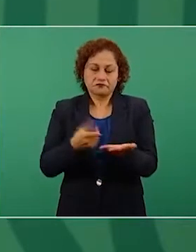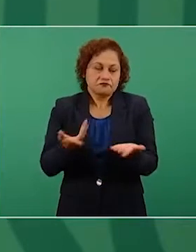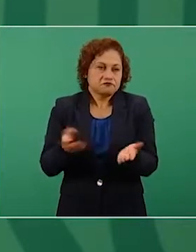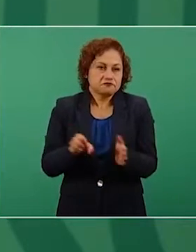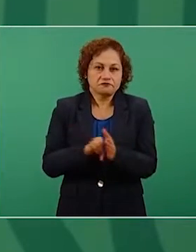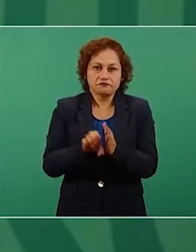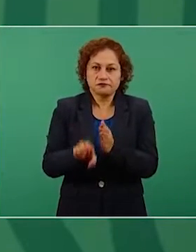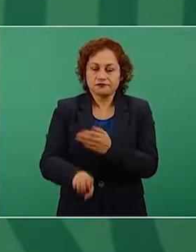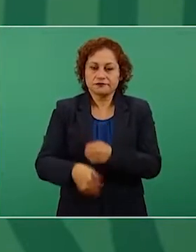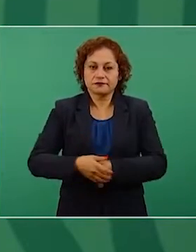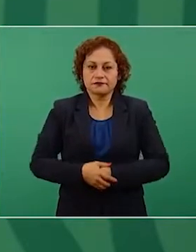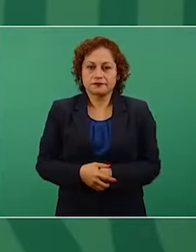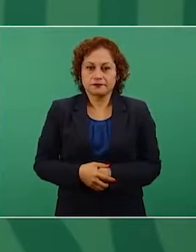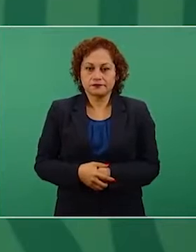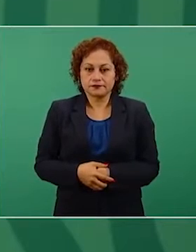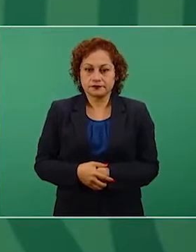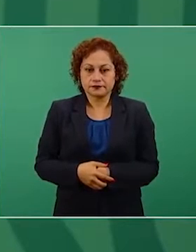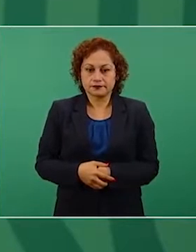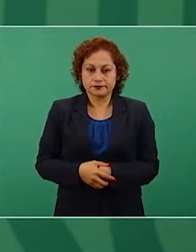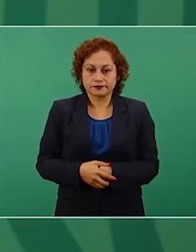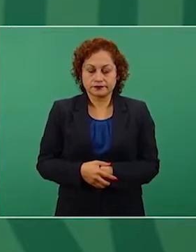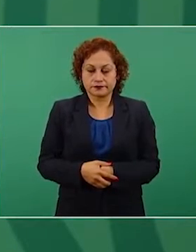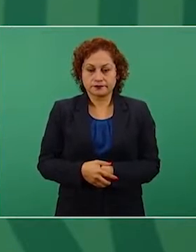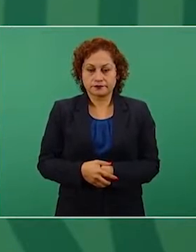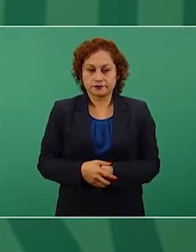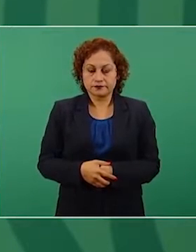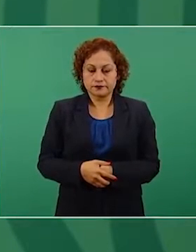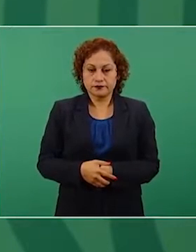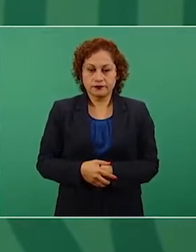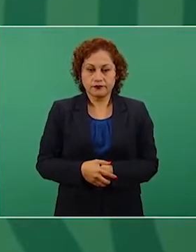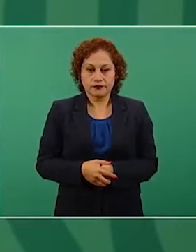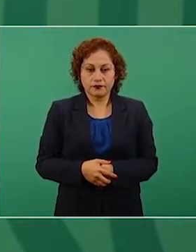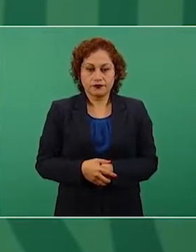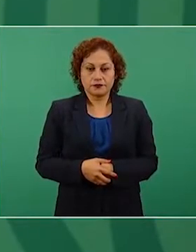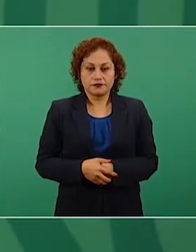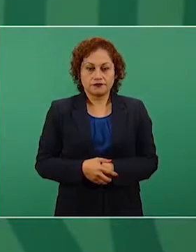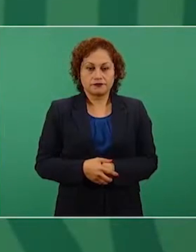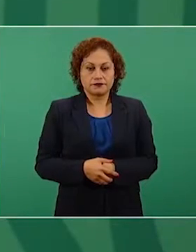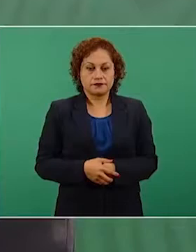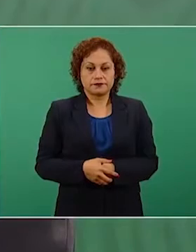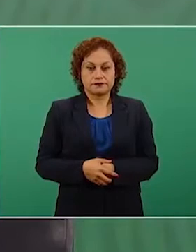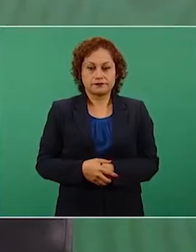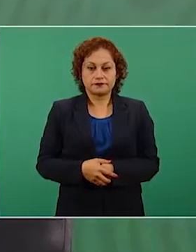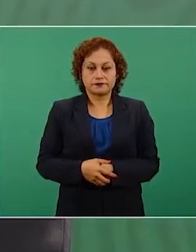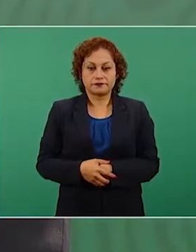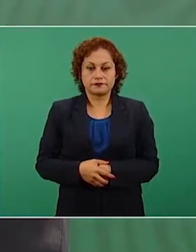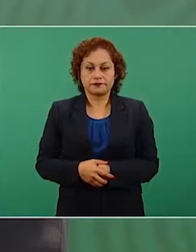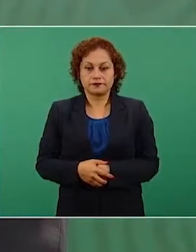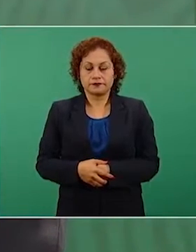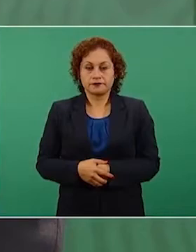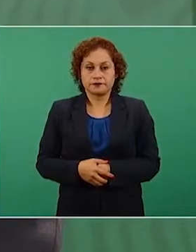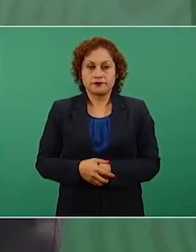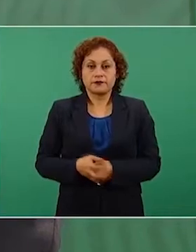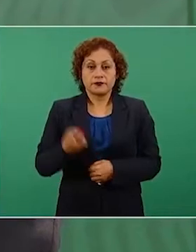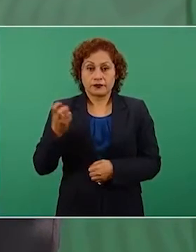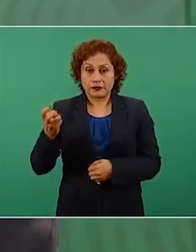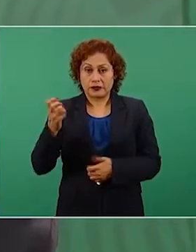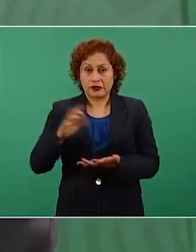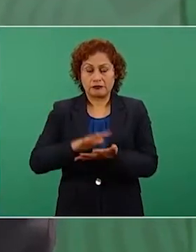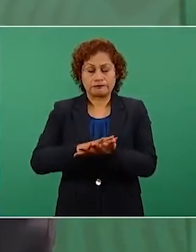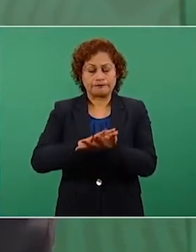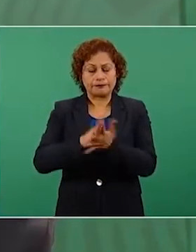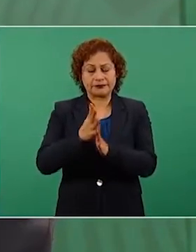y terrible del